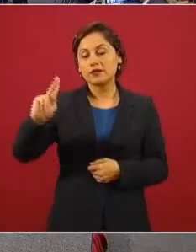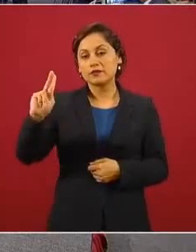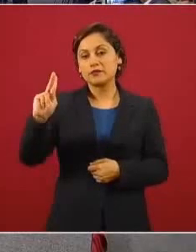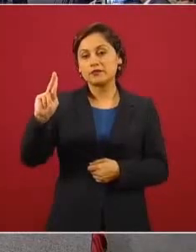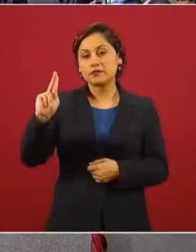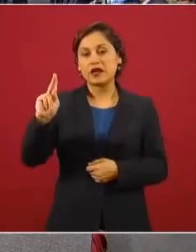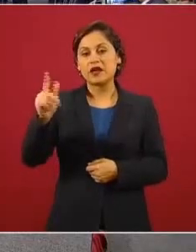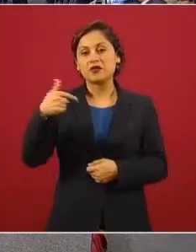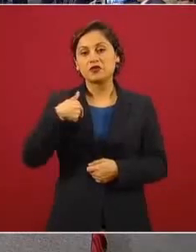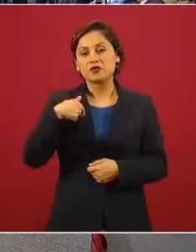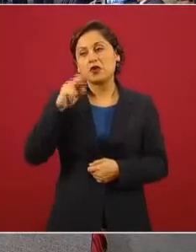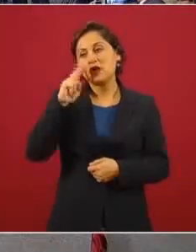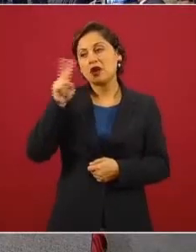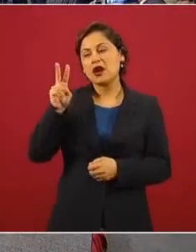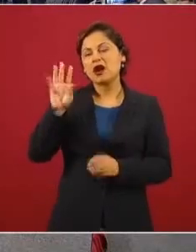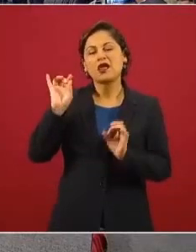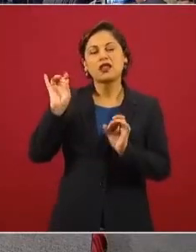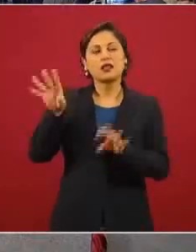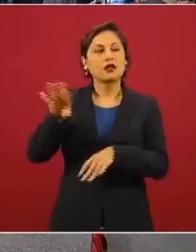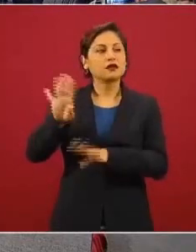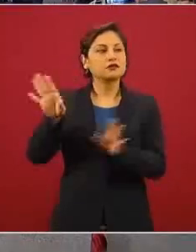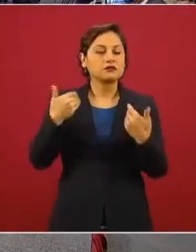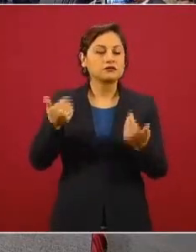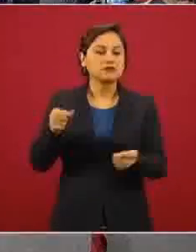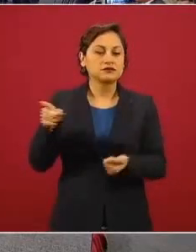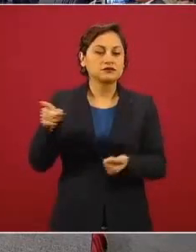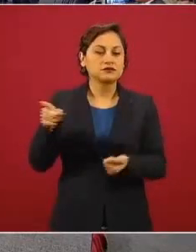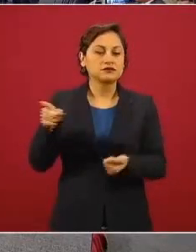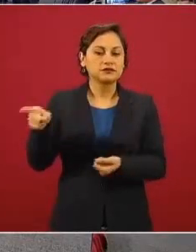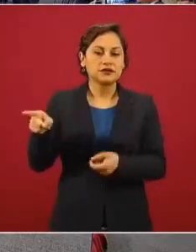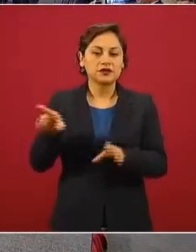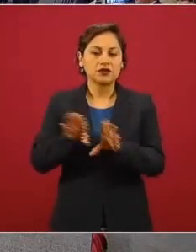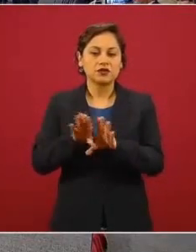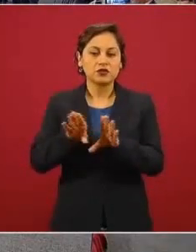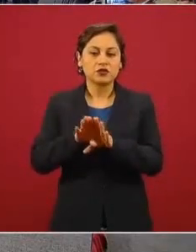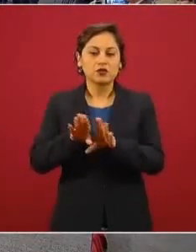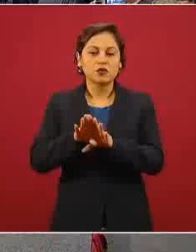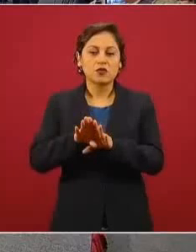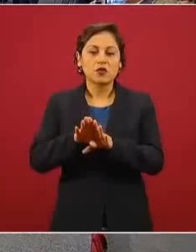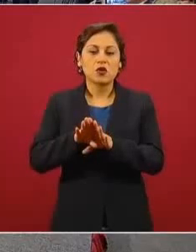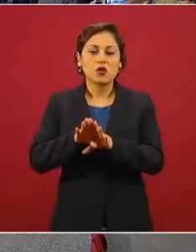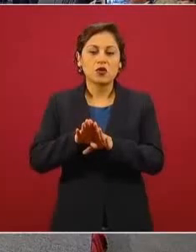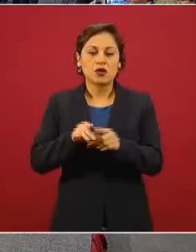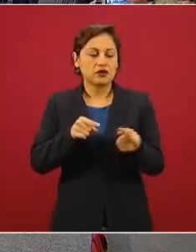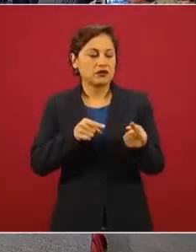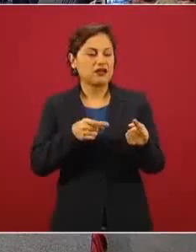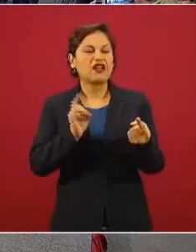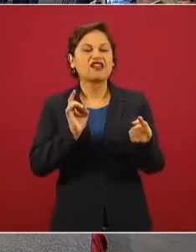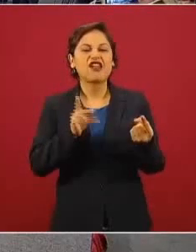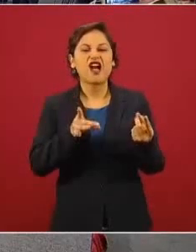Me imagino las cosas, es como las figuritas. Esta ya la tengo.